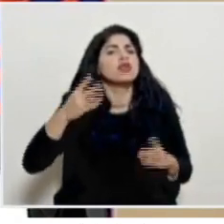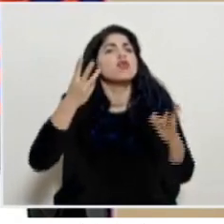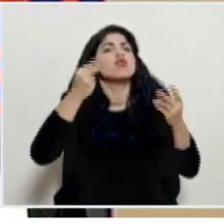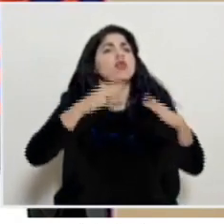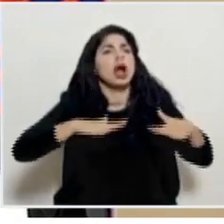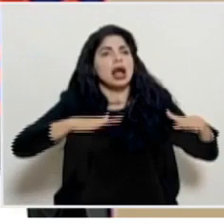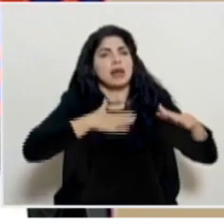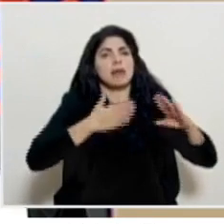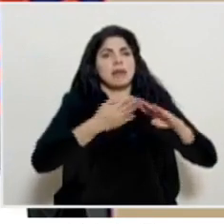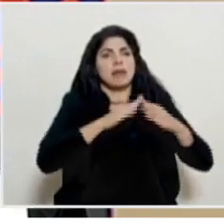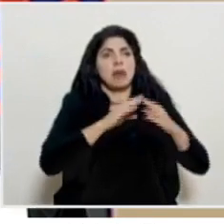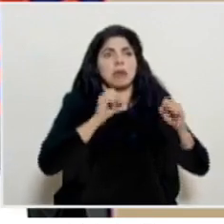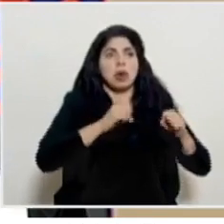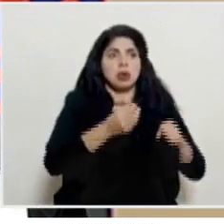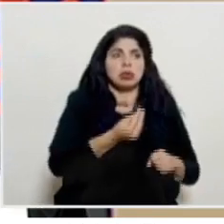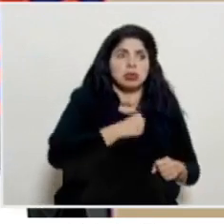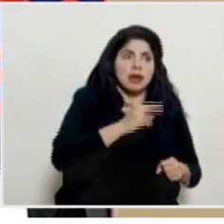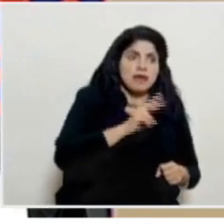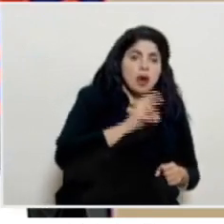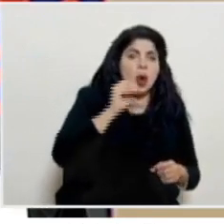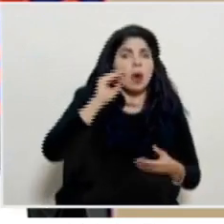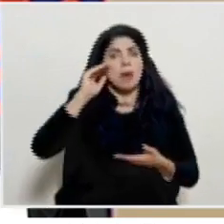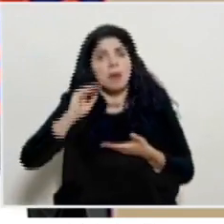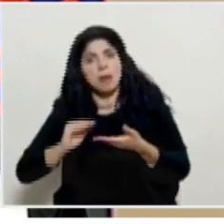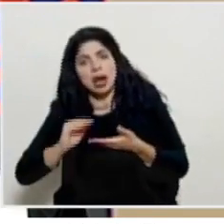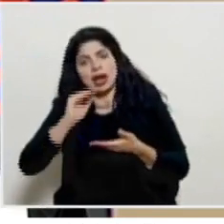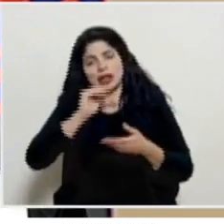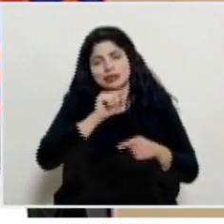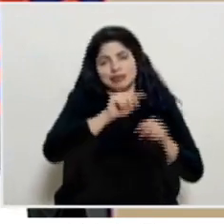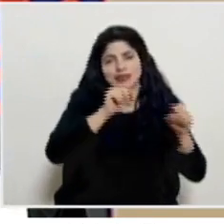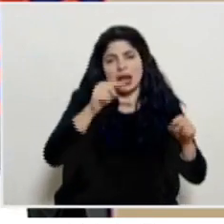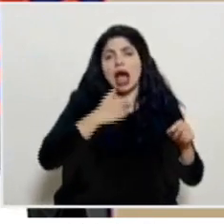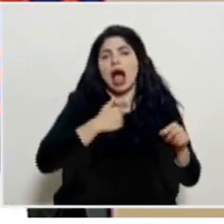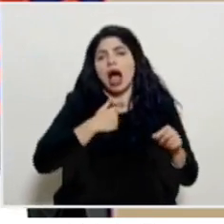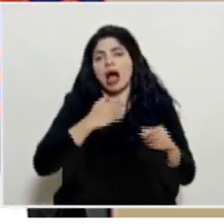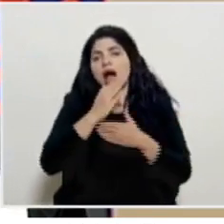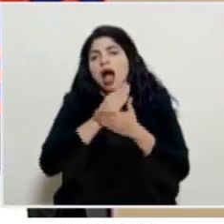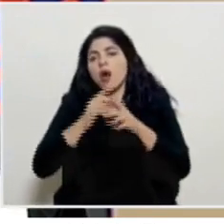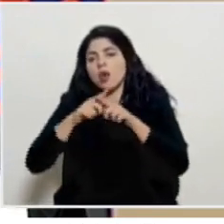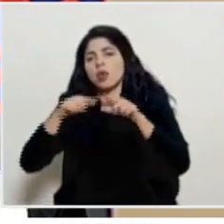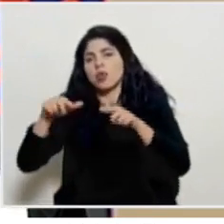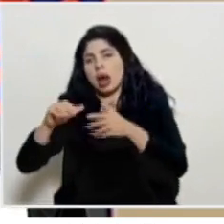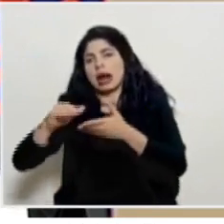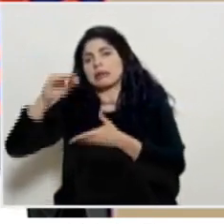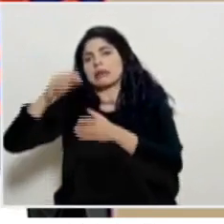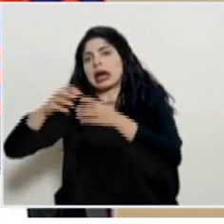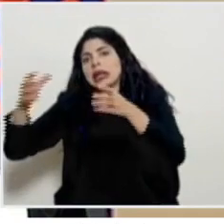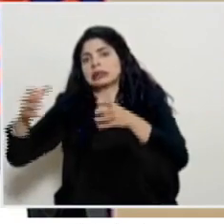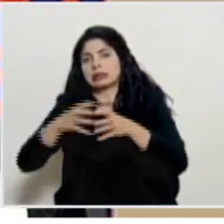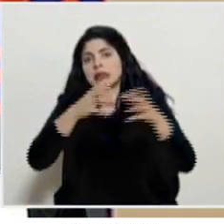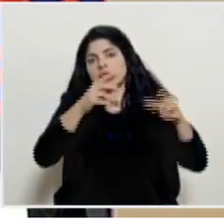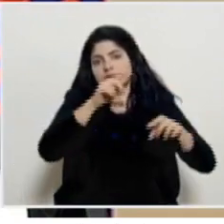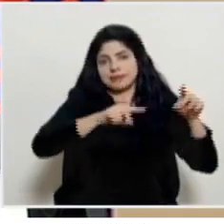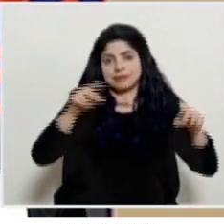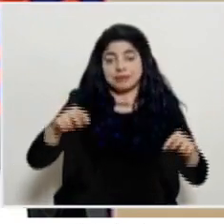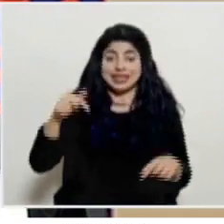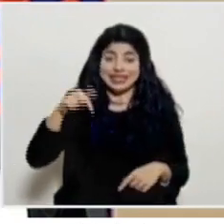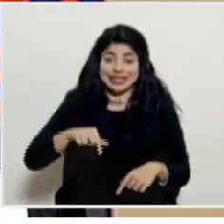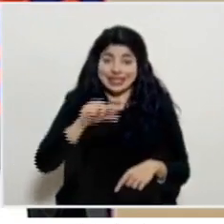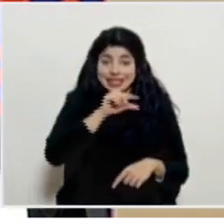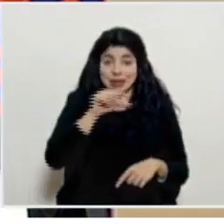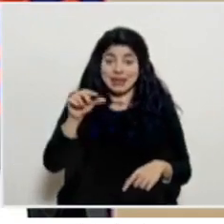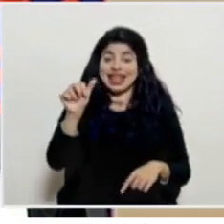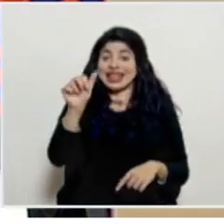de contraer el virus que está pues con mayor incidencia en algunos de los cantones para esta semana